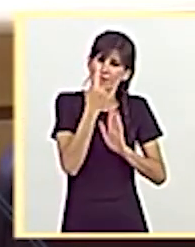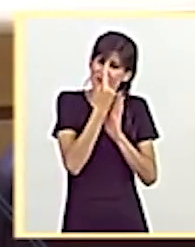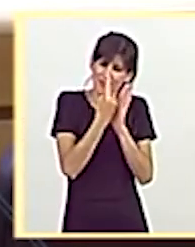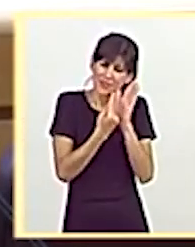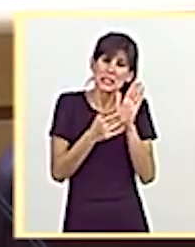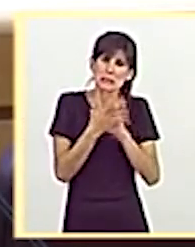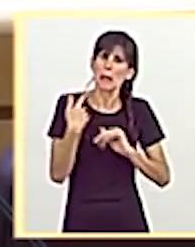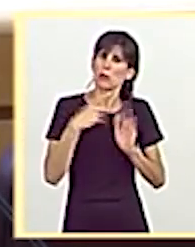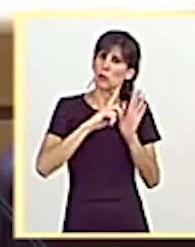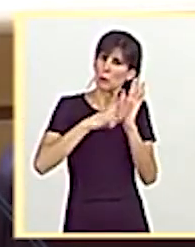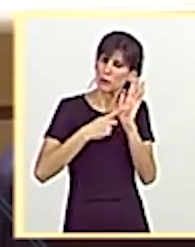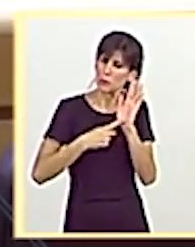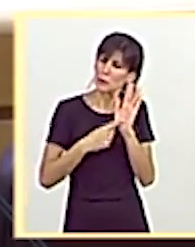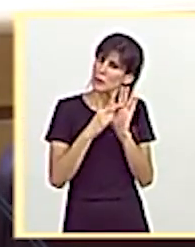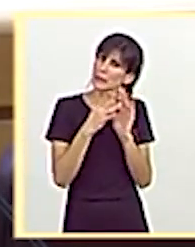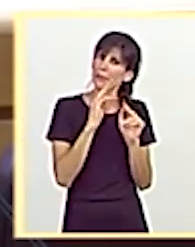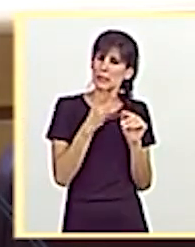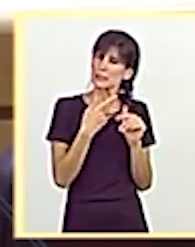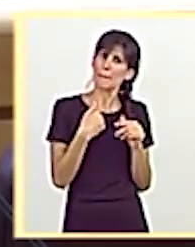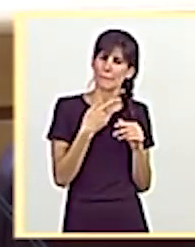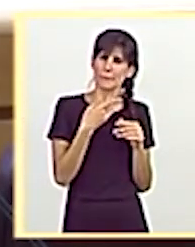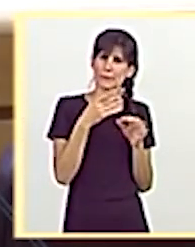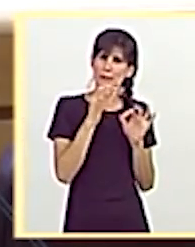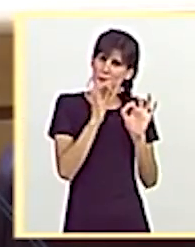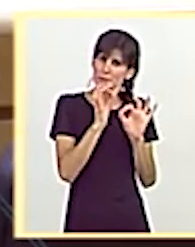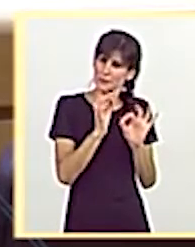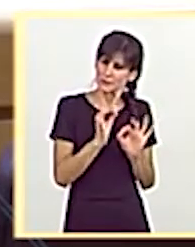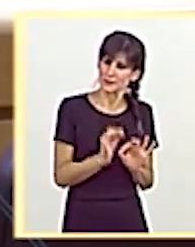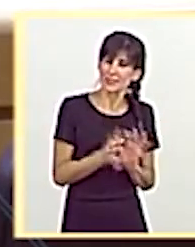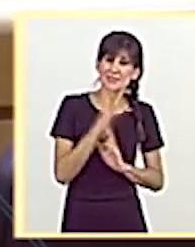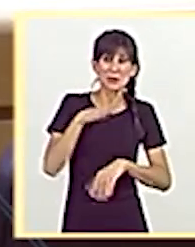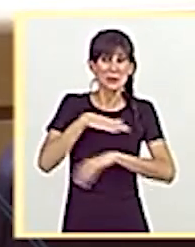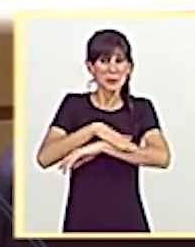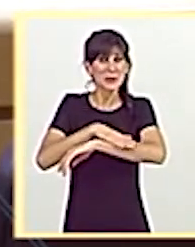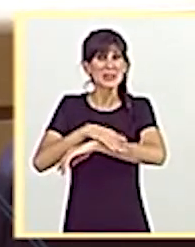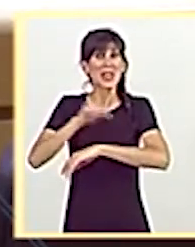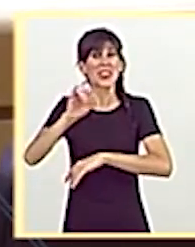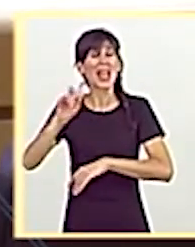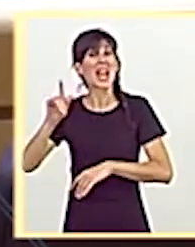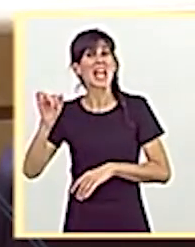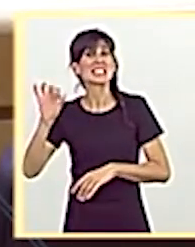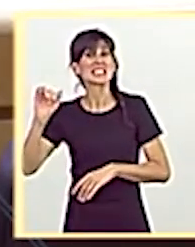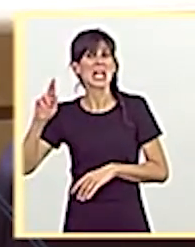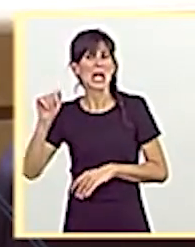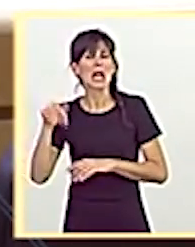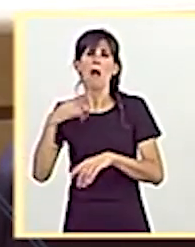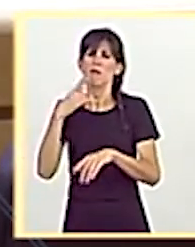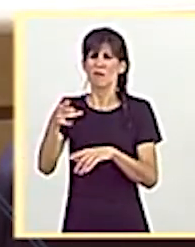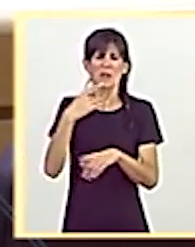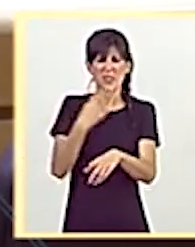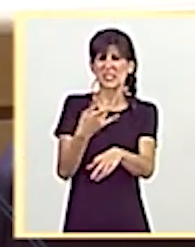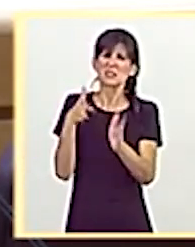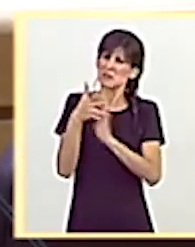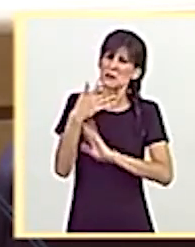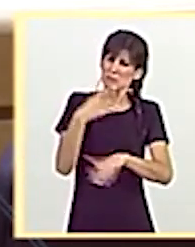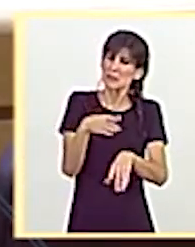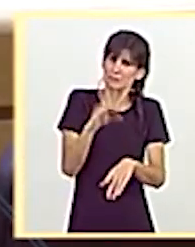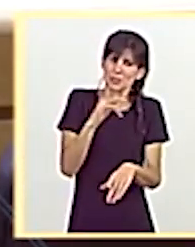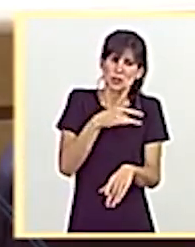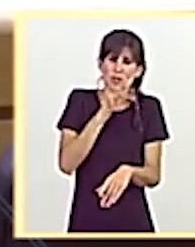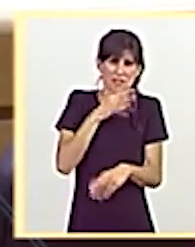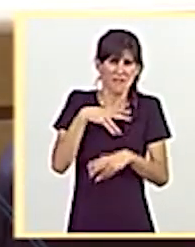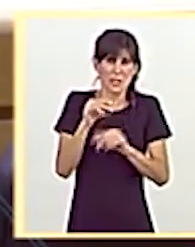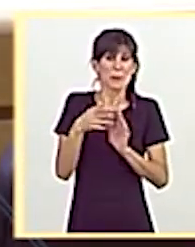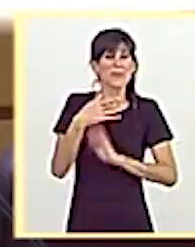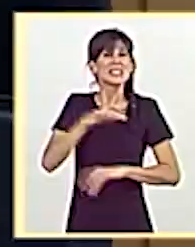completados en dicho convenio. Tanto el ministro de la Serna como usted entienden que todavía no están acabados. Señor Ábalos, posteriormente